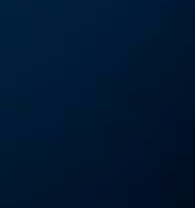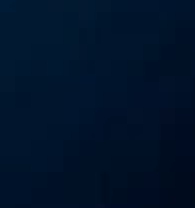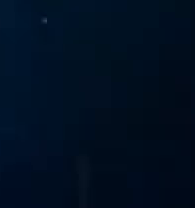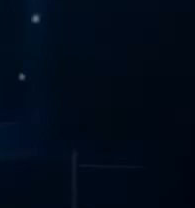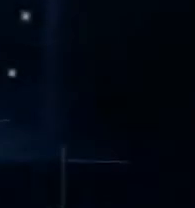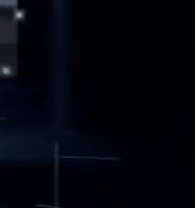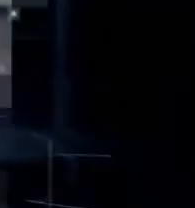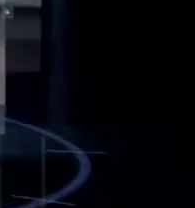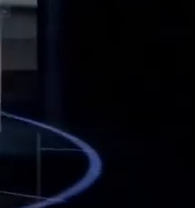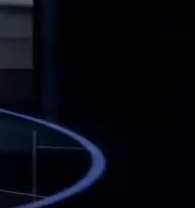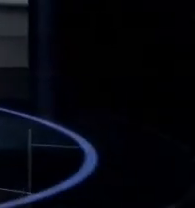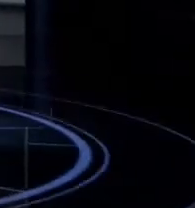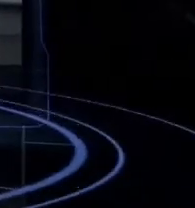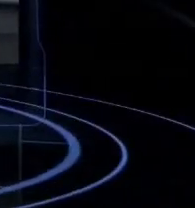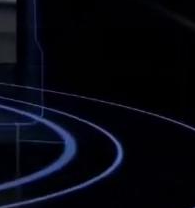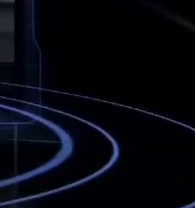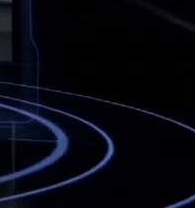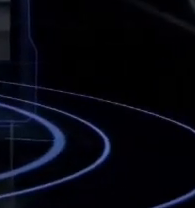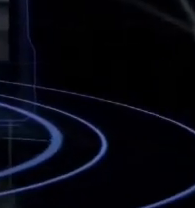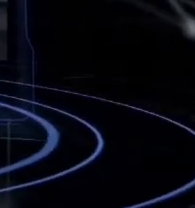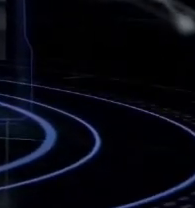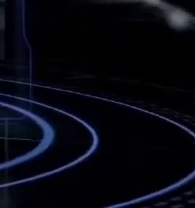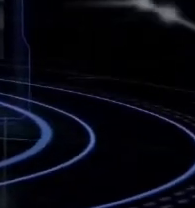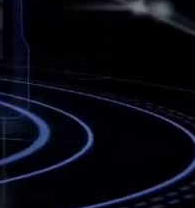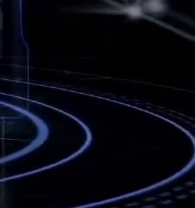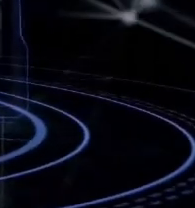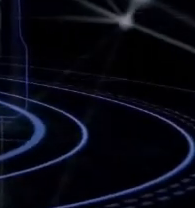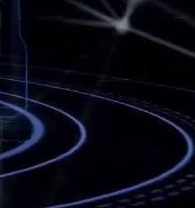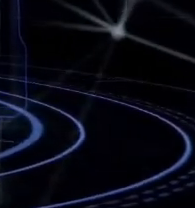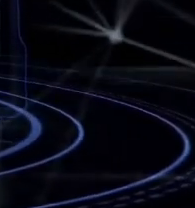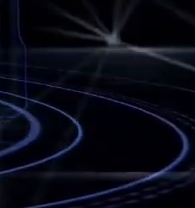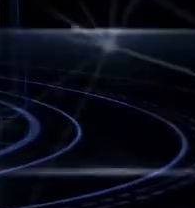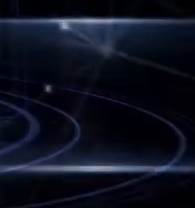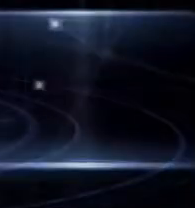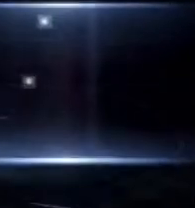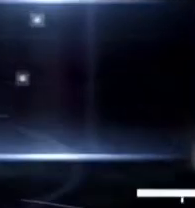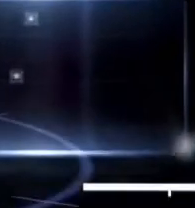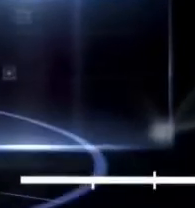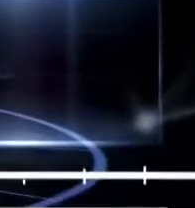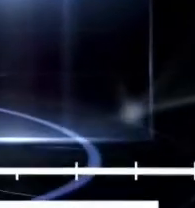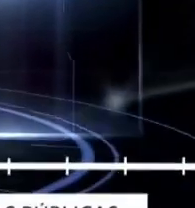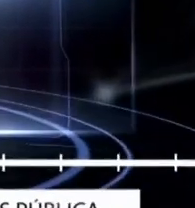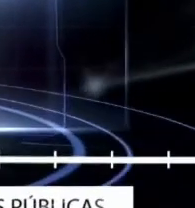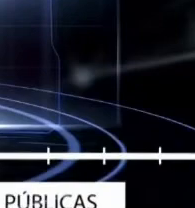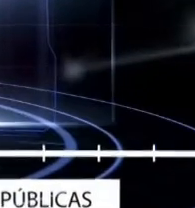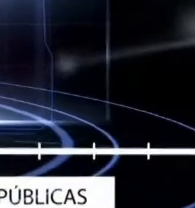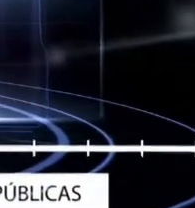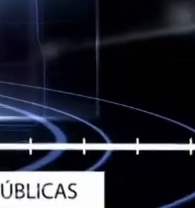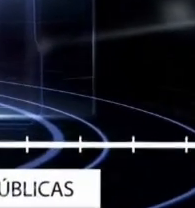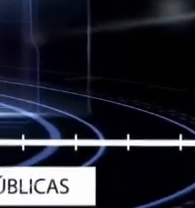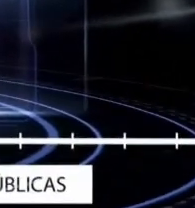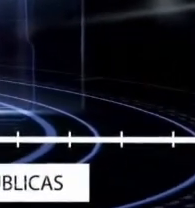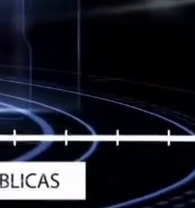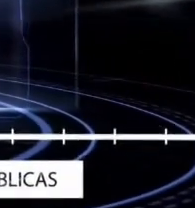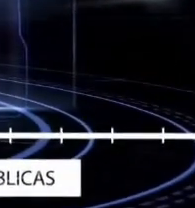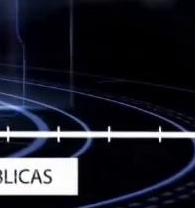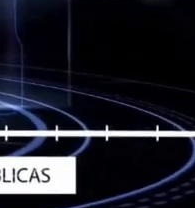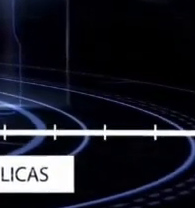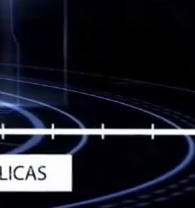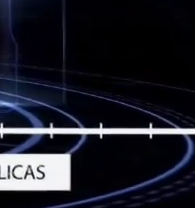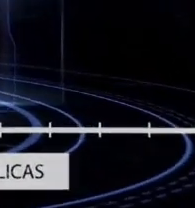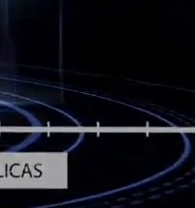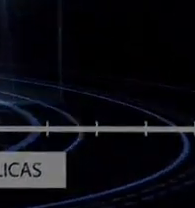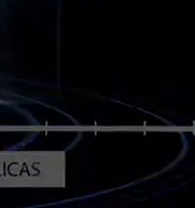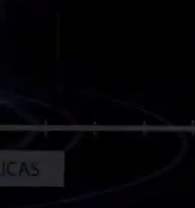en calidad de público. Debes ingresar al tribunal virtual con usuario y contraseña o bien registrarte. Selecciona la opción Servicios